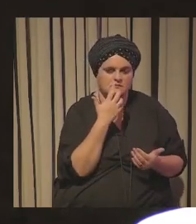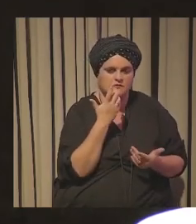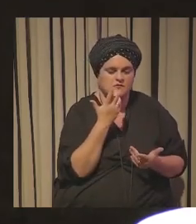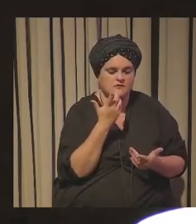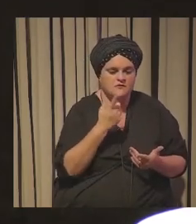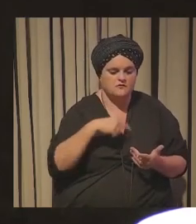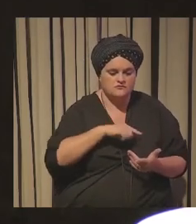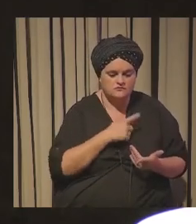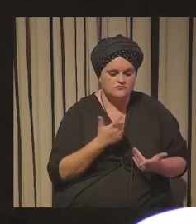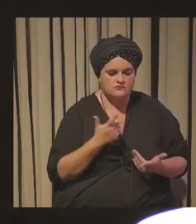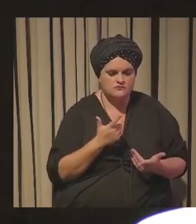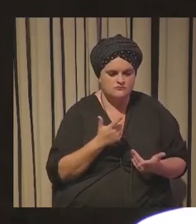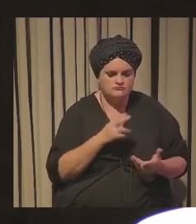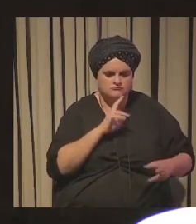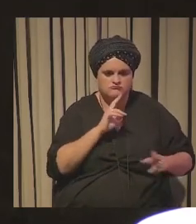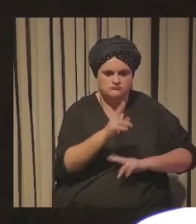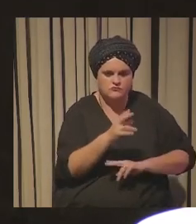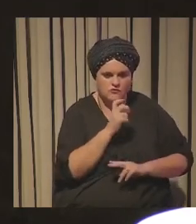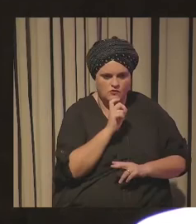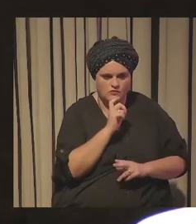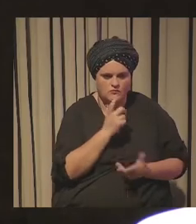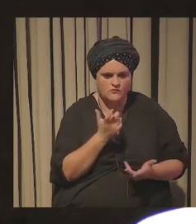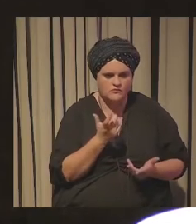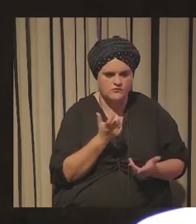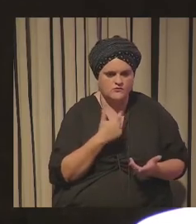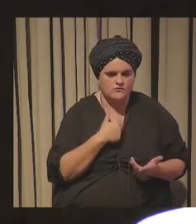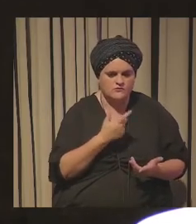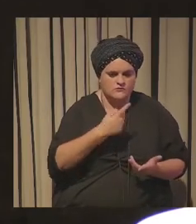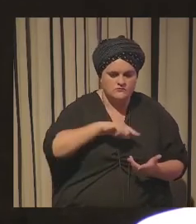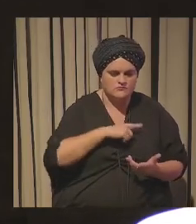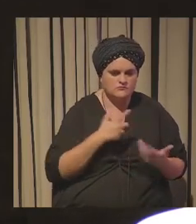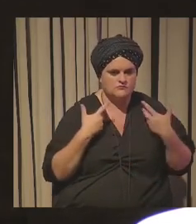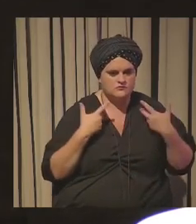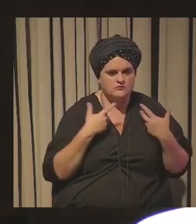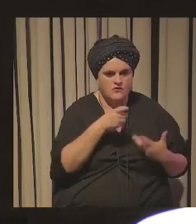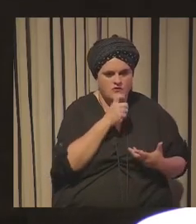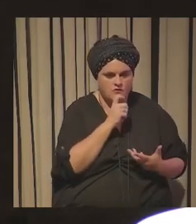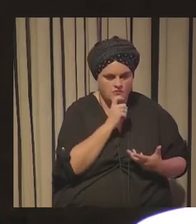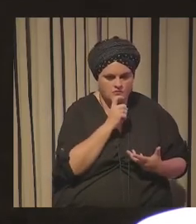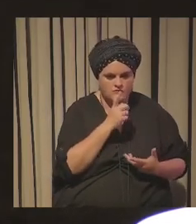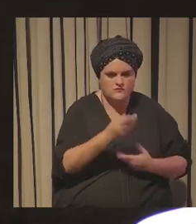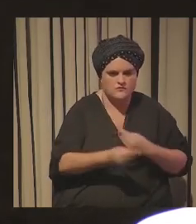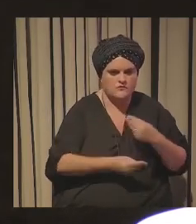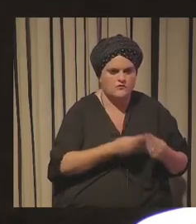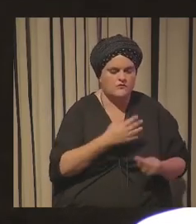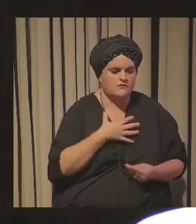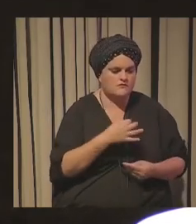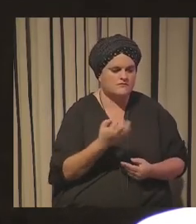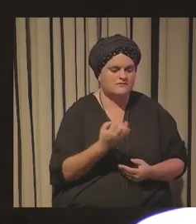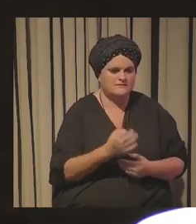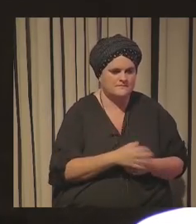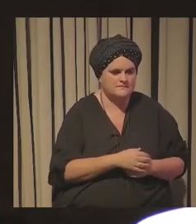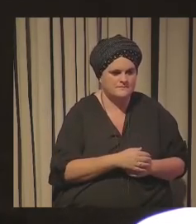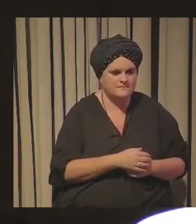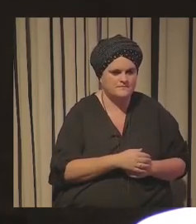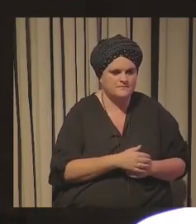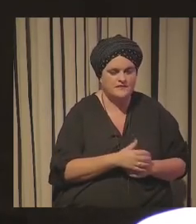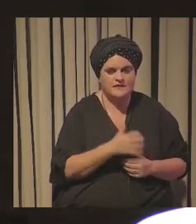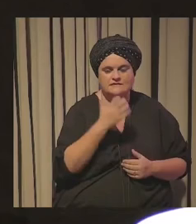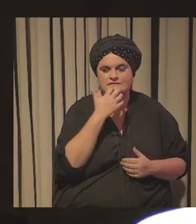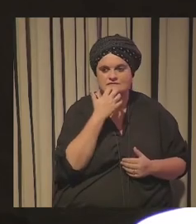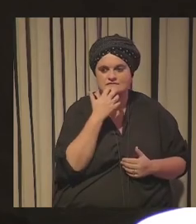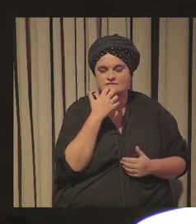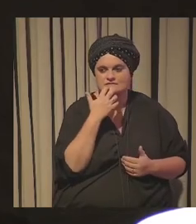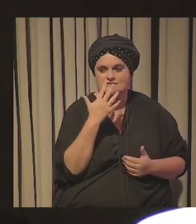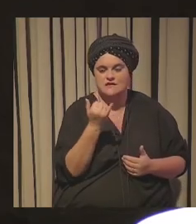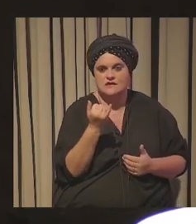estamos ante eso qué nos sucedería y qué podemos hacer ante esta situación o si suceden